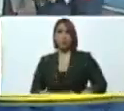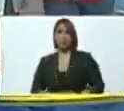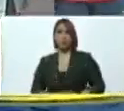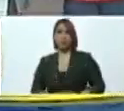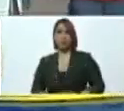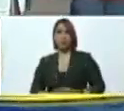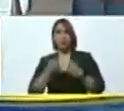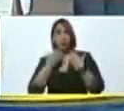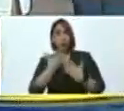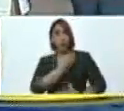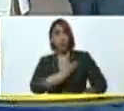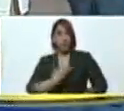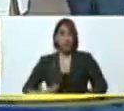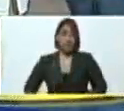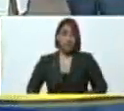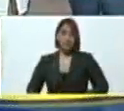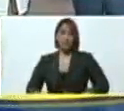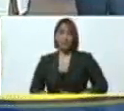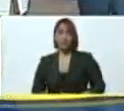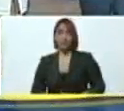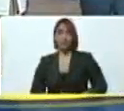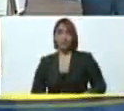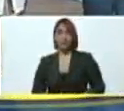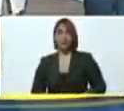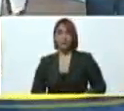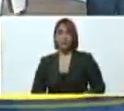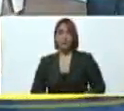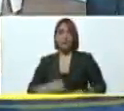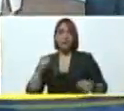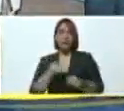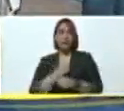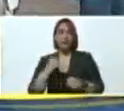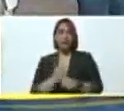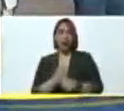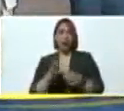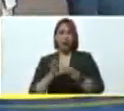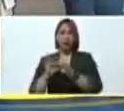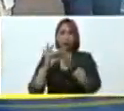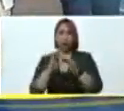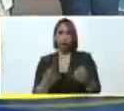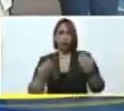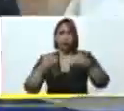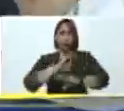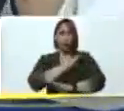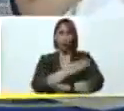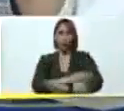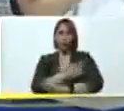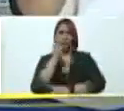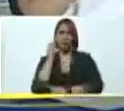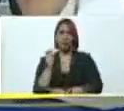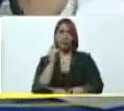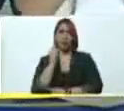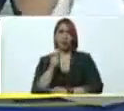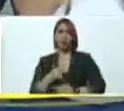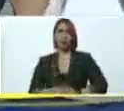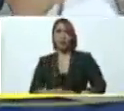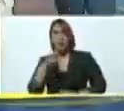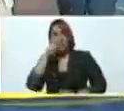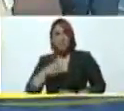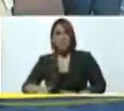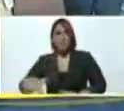Bueno, presidente, así es, en este trabajo mancomunado, una gran fuerza de tarea, pueblo